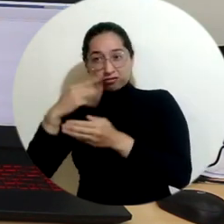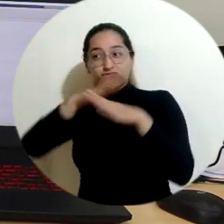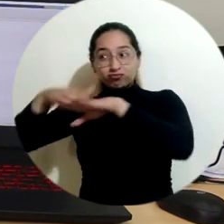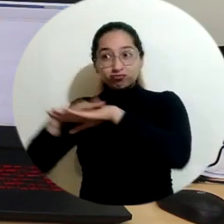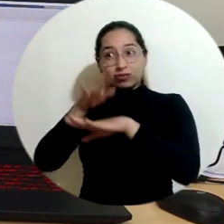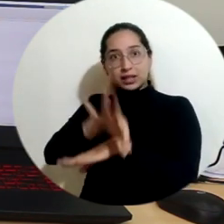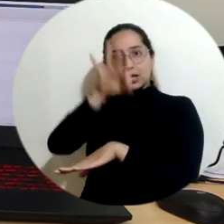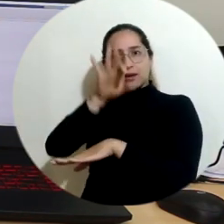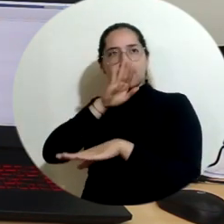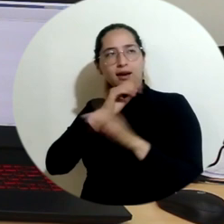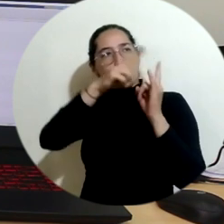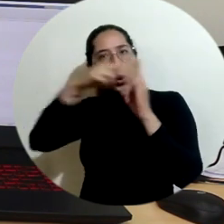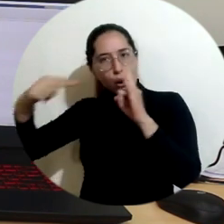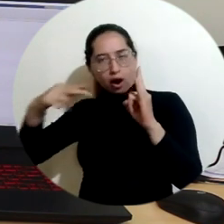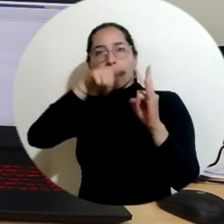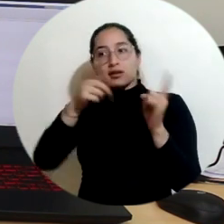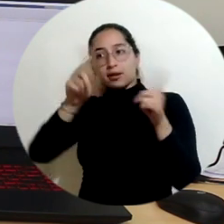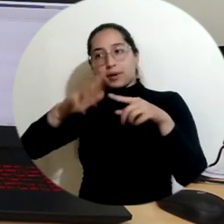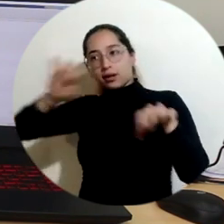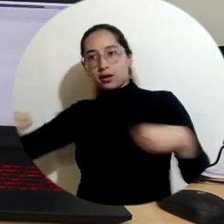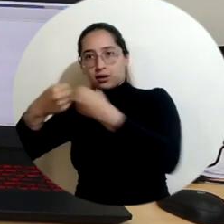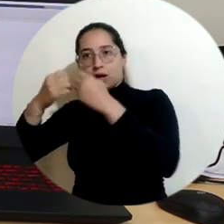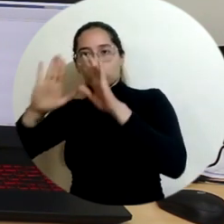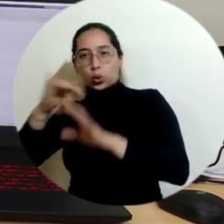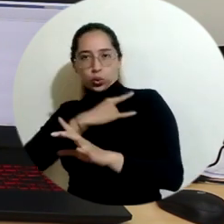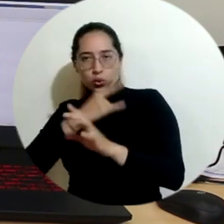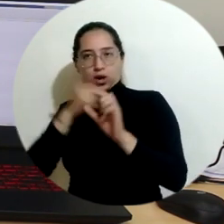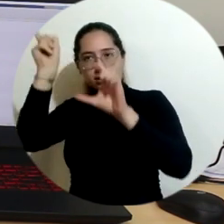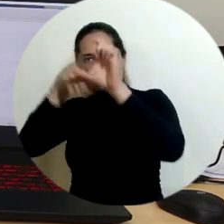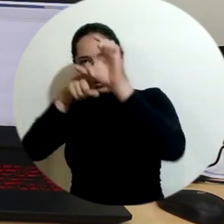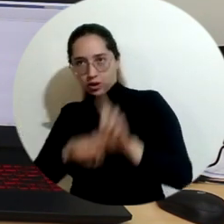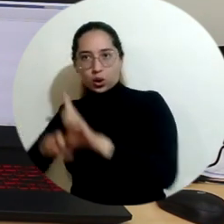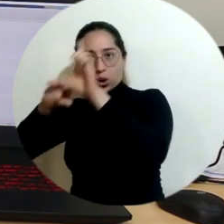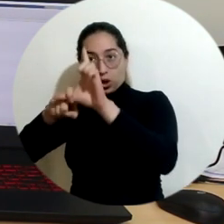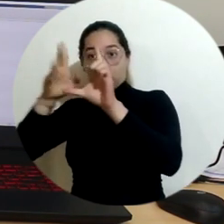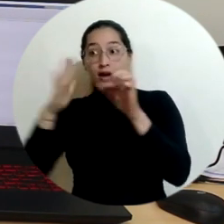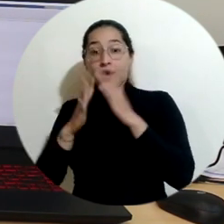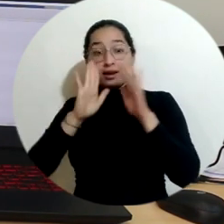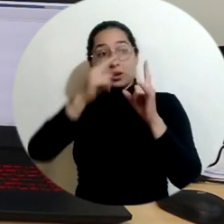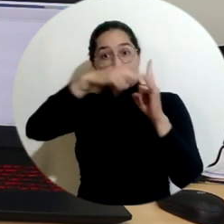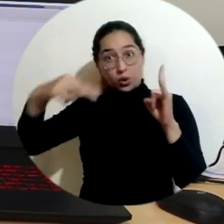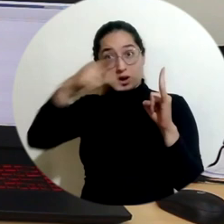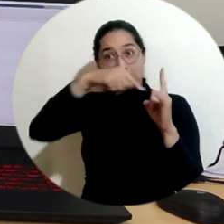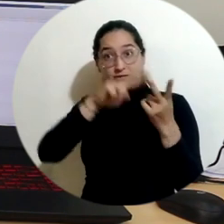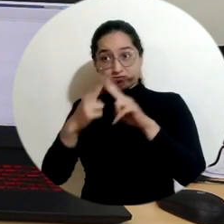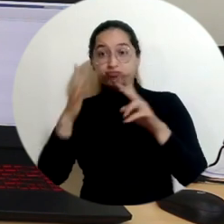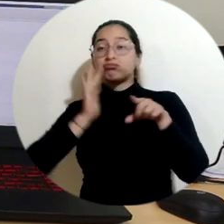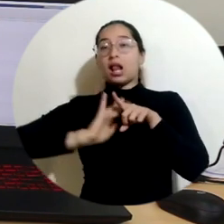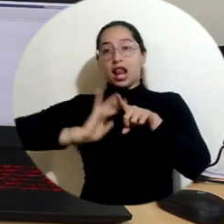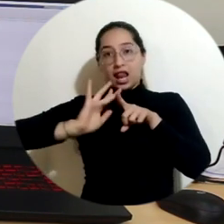Magdalena en conjunto con la Universidad de La Guajira. La Universidad del Magdalena en calidad de ejecutor